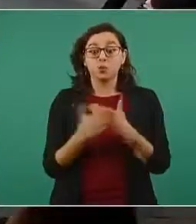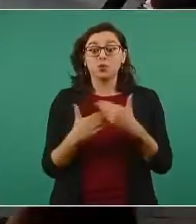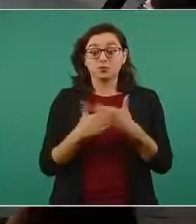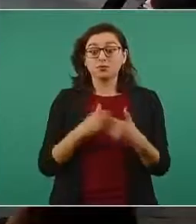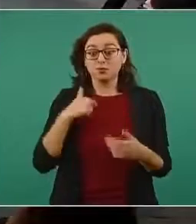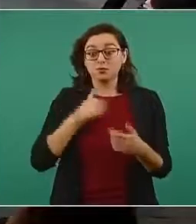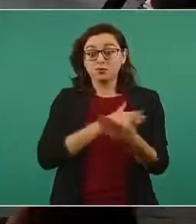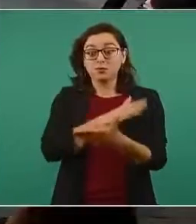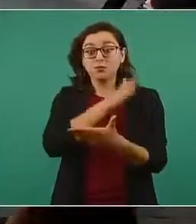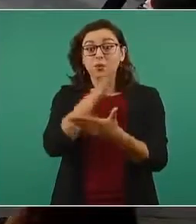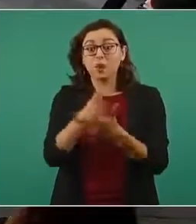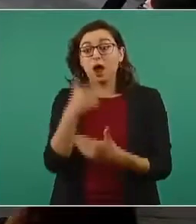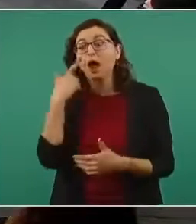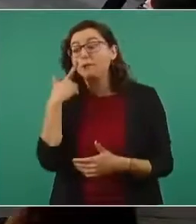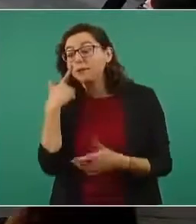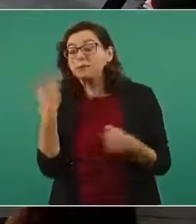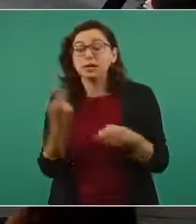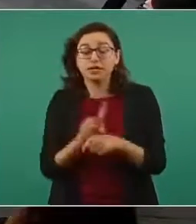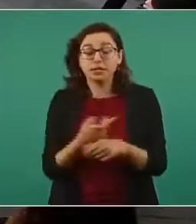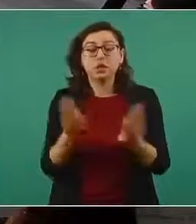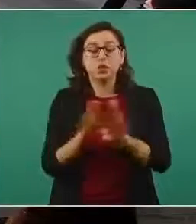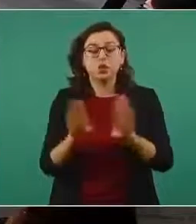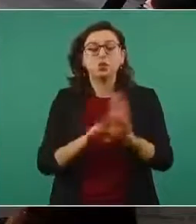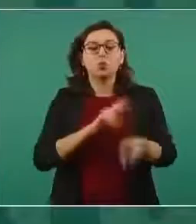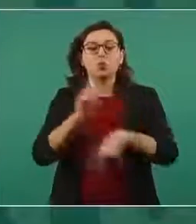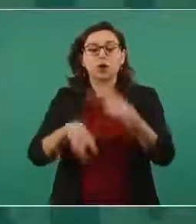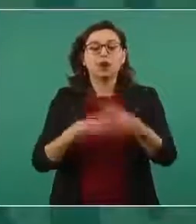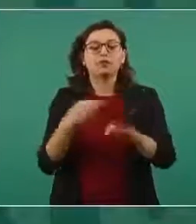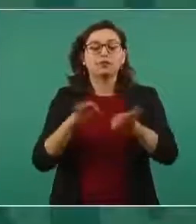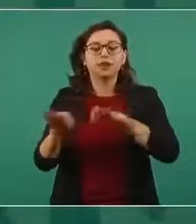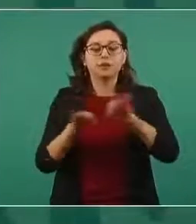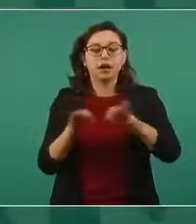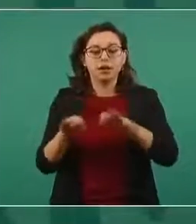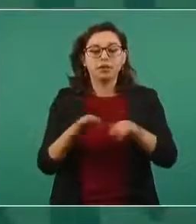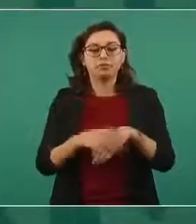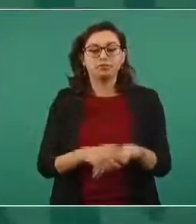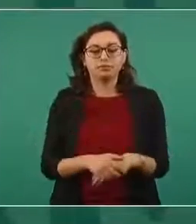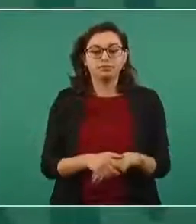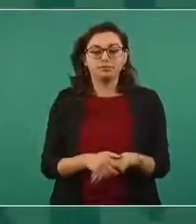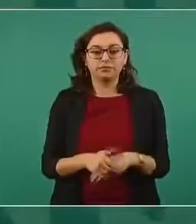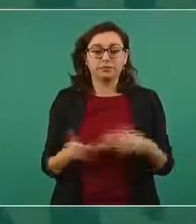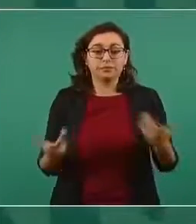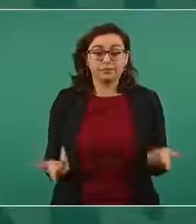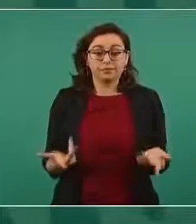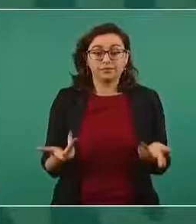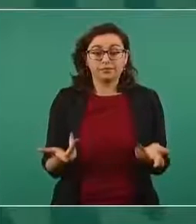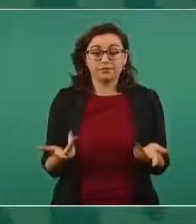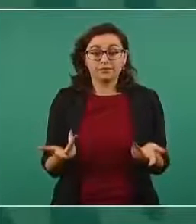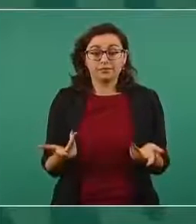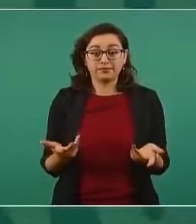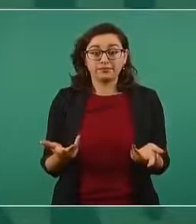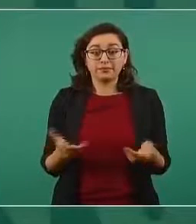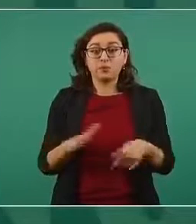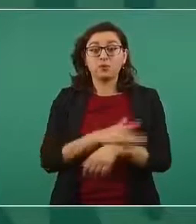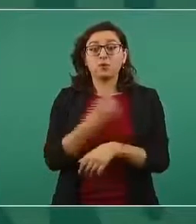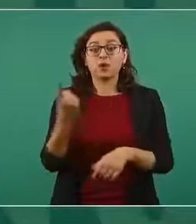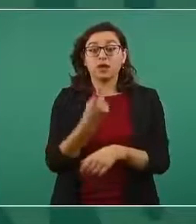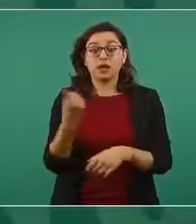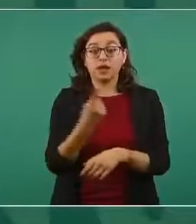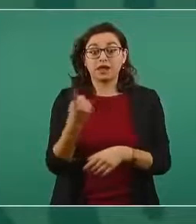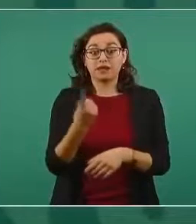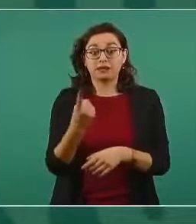allá a ver cómo va el trabajo porque tenemos que concluirlo antes de que